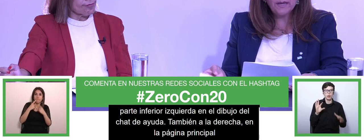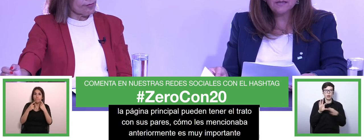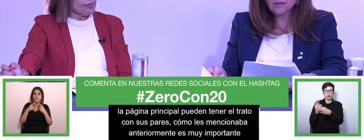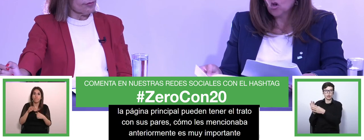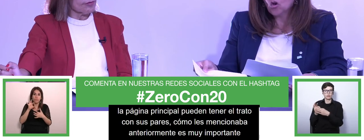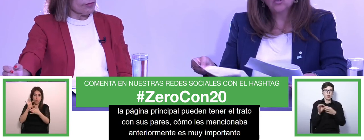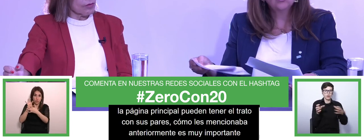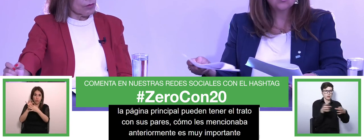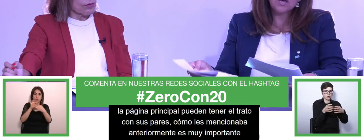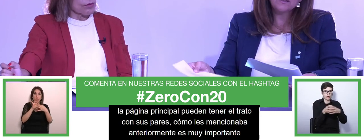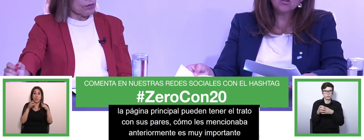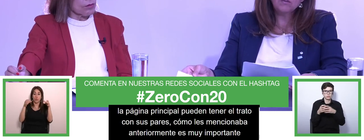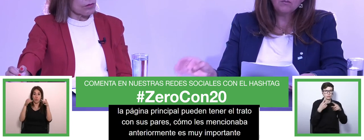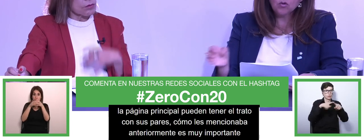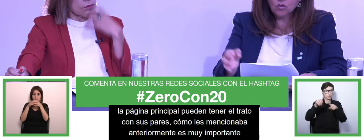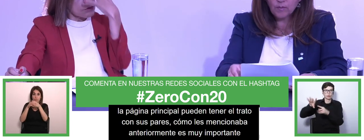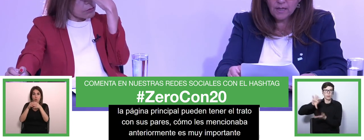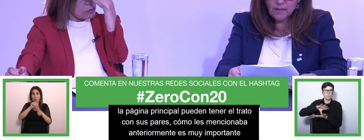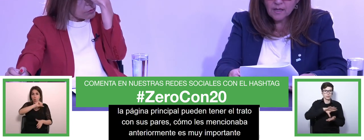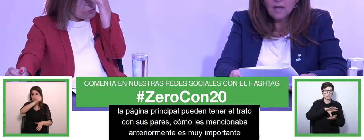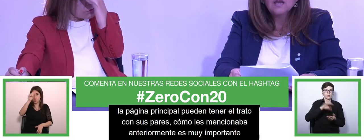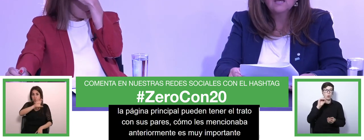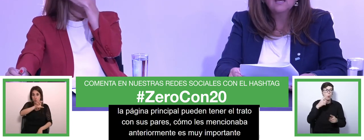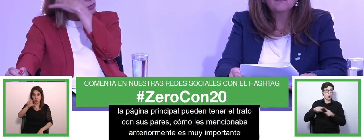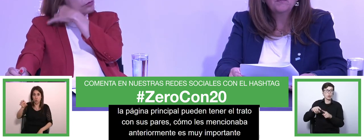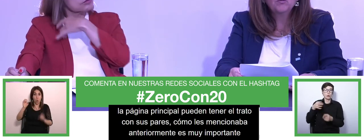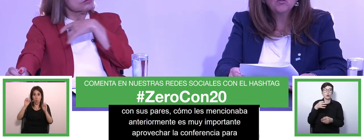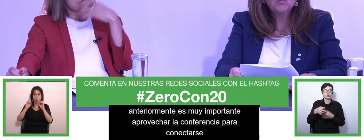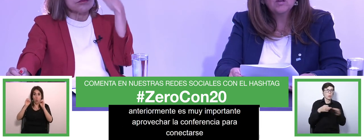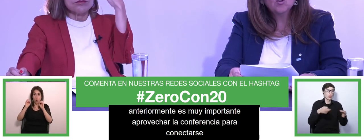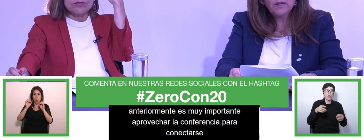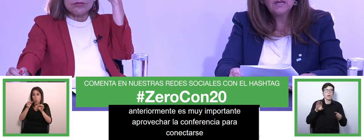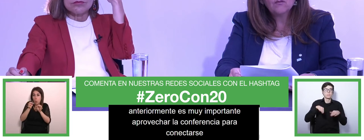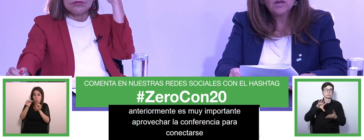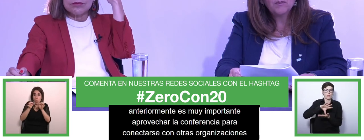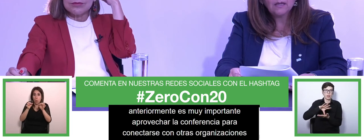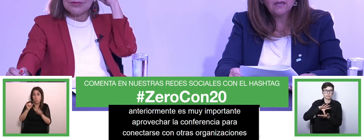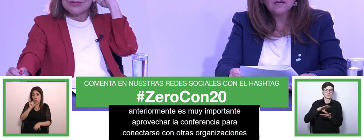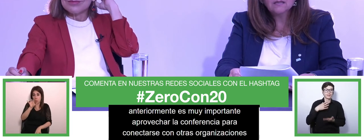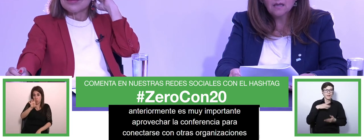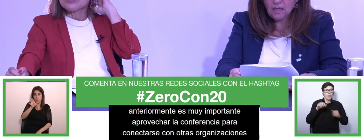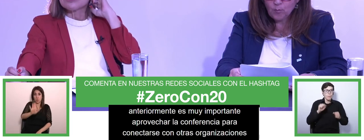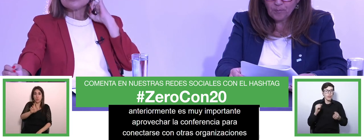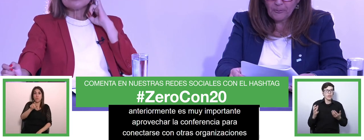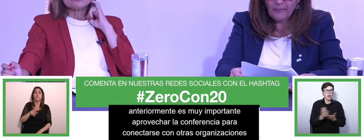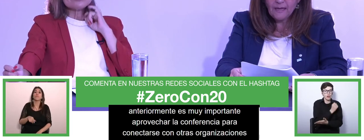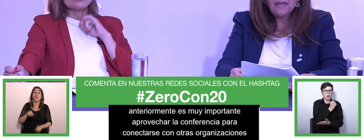otros países o de otras ciudades dentro del mismo país donde puedan compartir las buenas prácticas